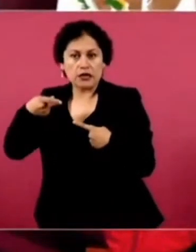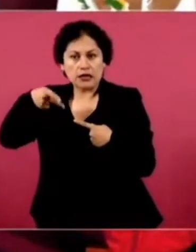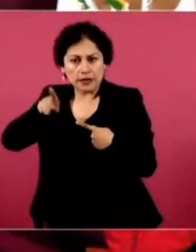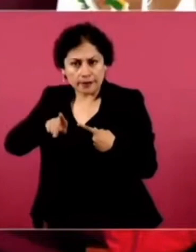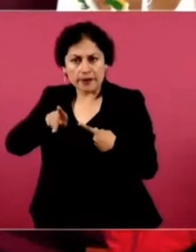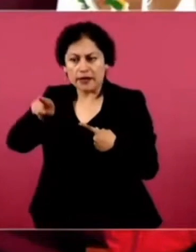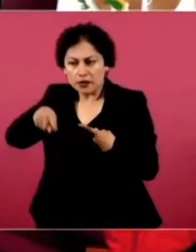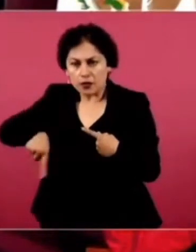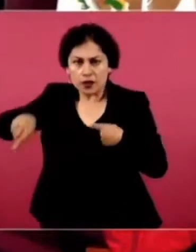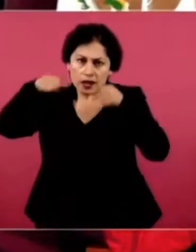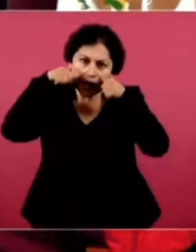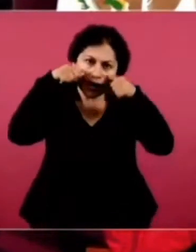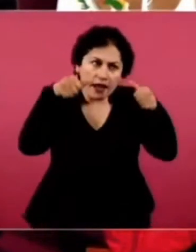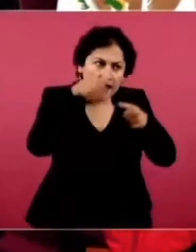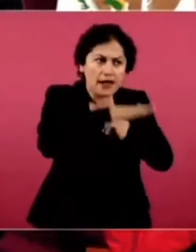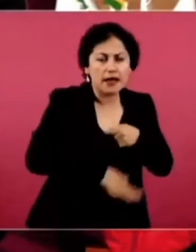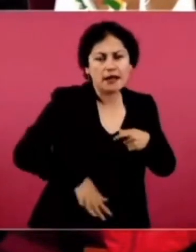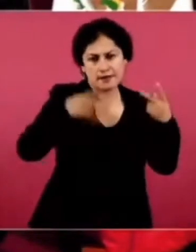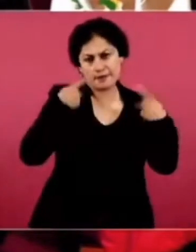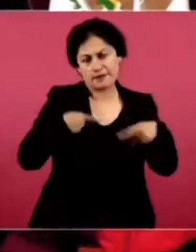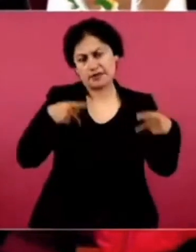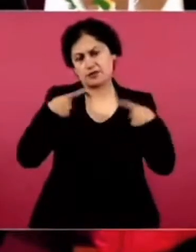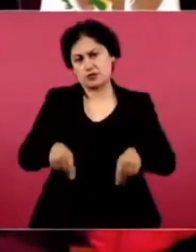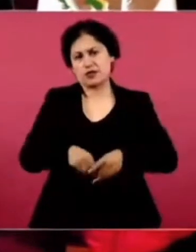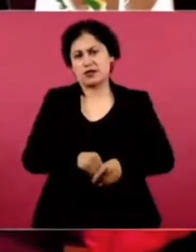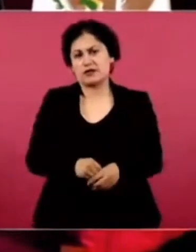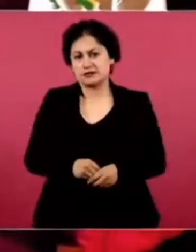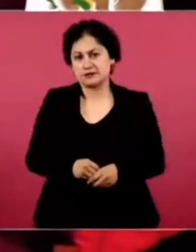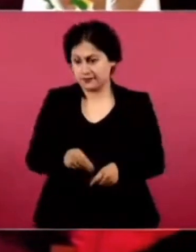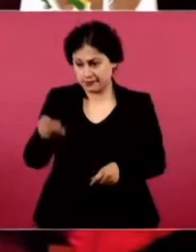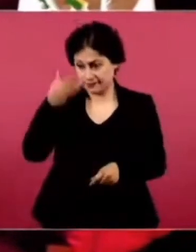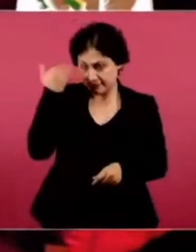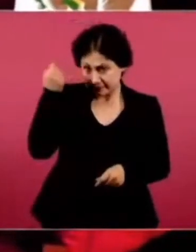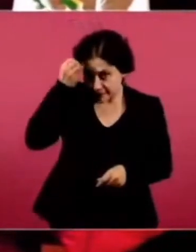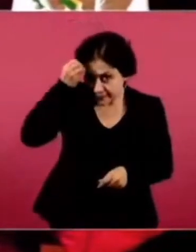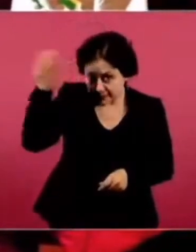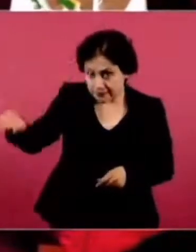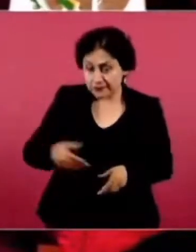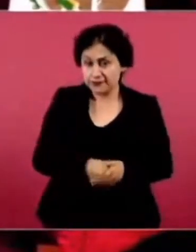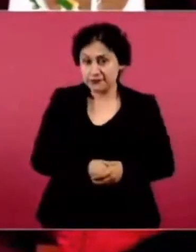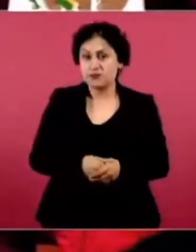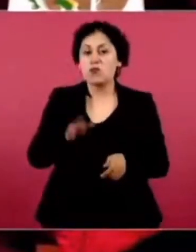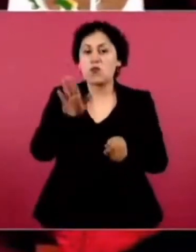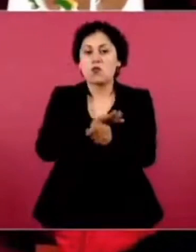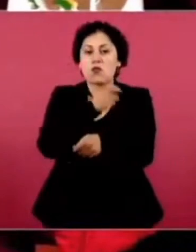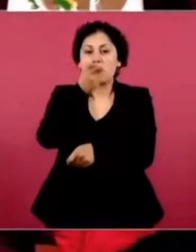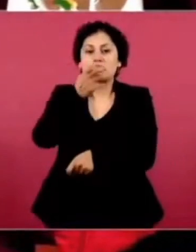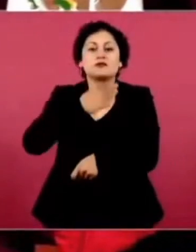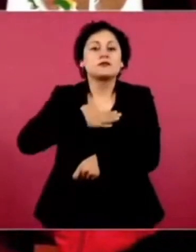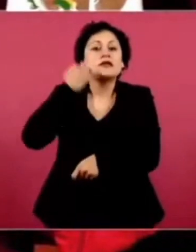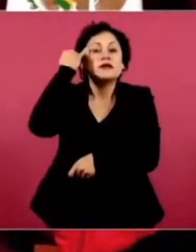Por eso pienso que lo mejor. Es que el pueblo los elija. De manera directa.